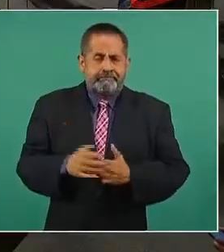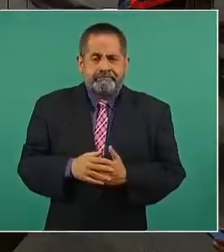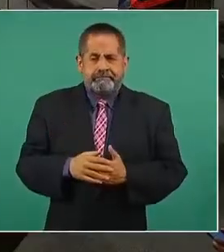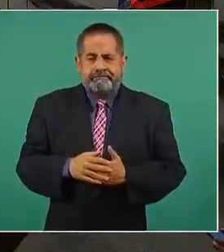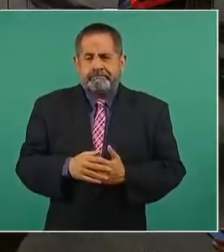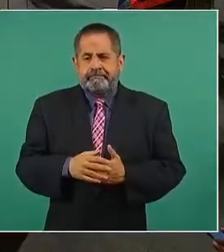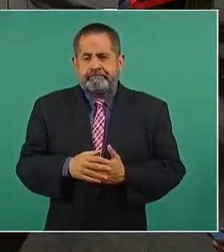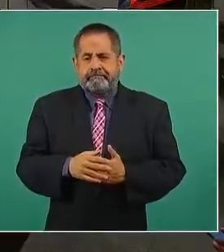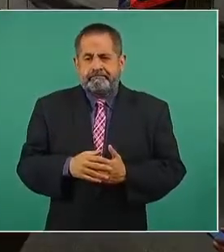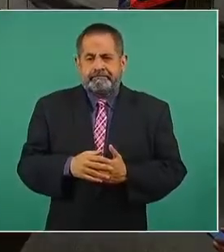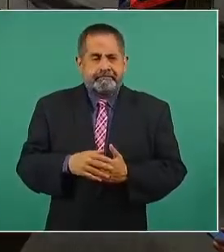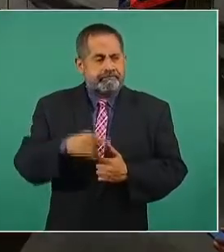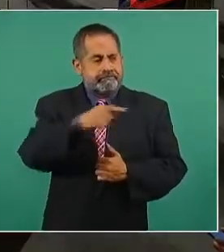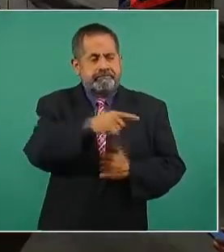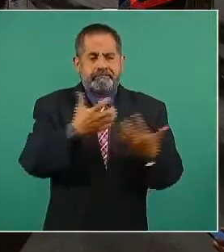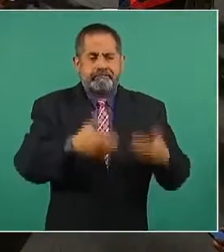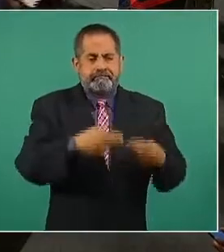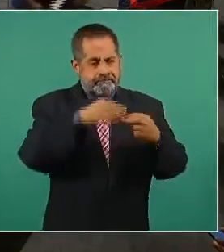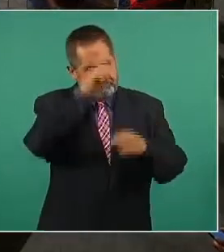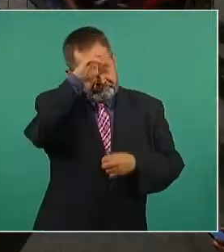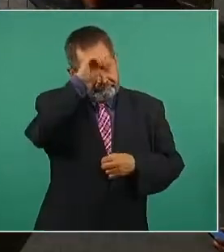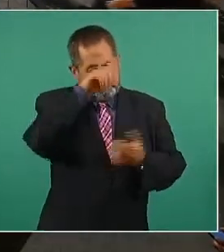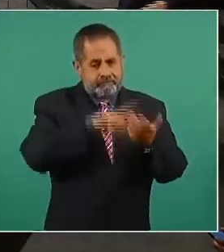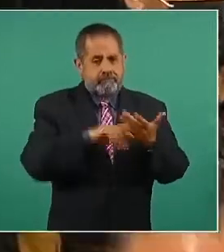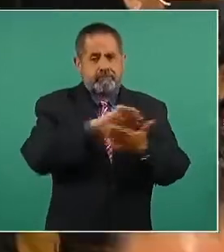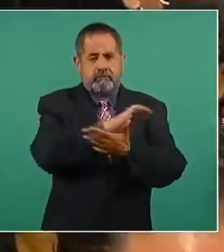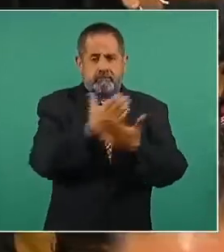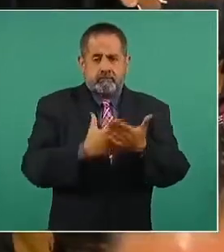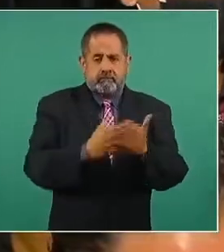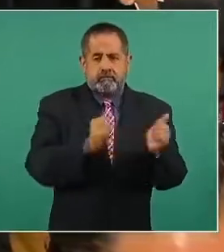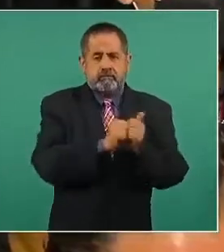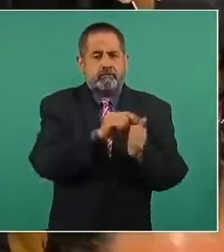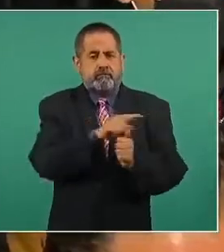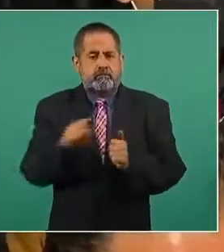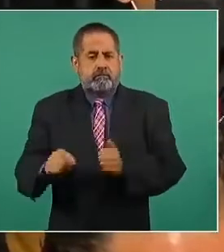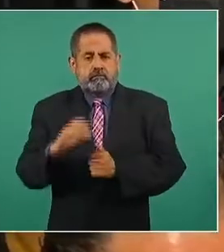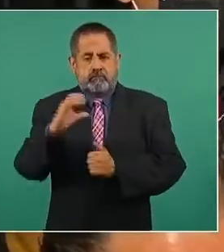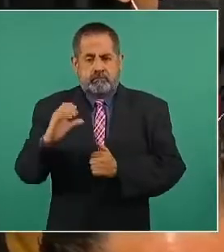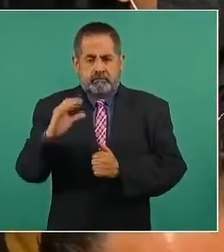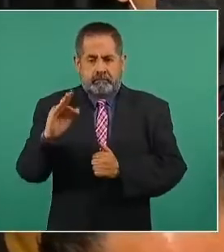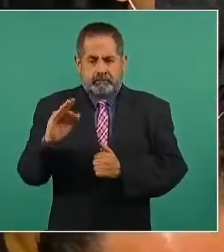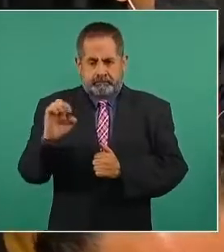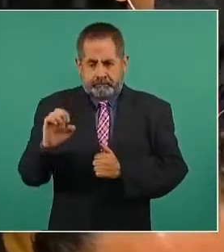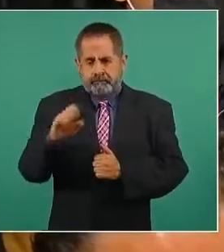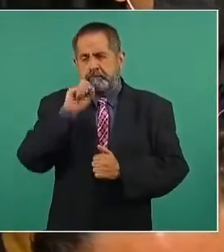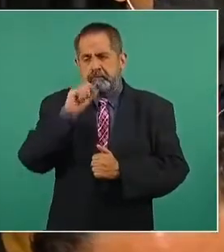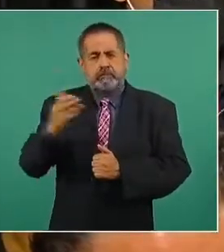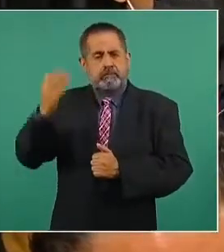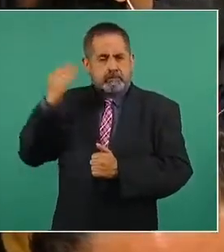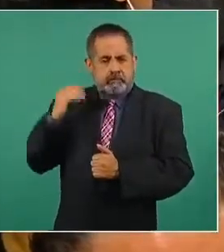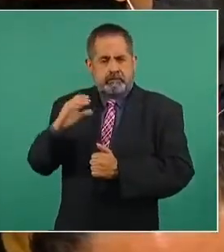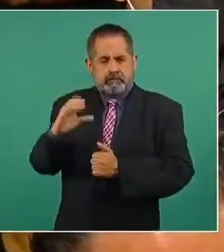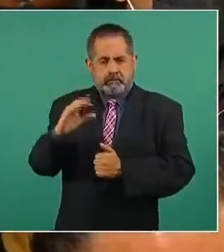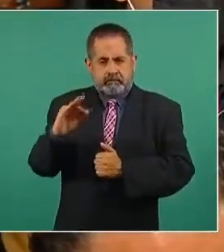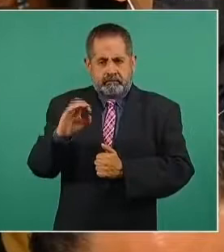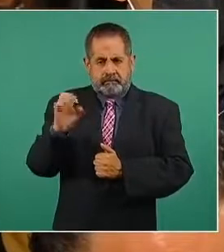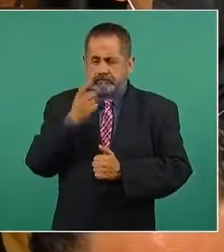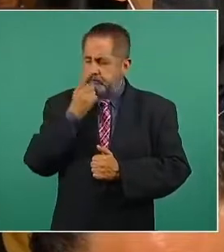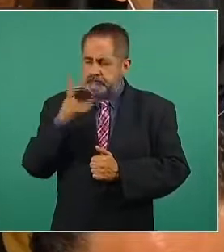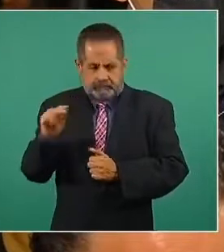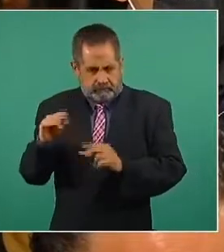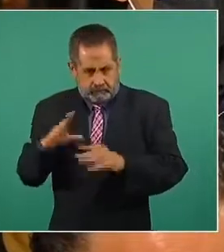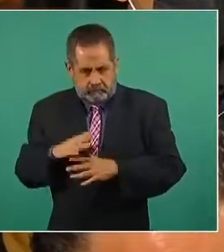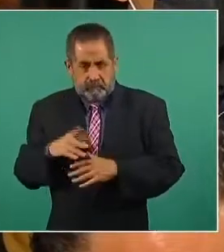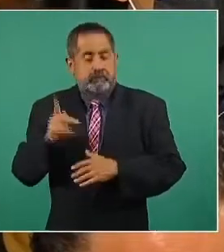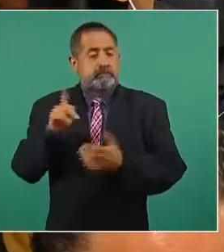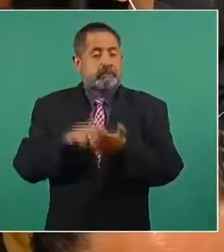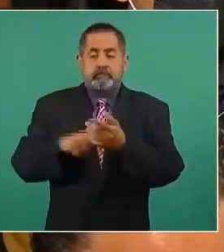mineras con contratos con la Comisión Federal de Electricidad. La misma CFE ya había mencionado que no, pero los familiares insisten en que el